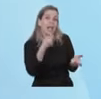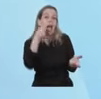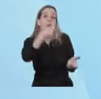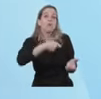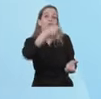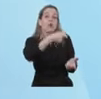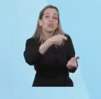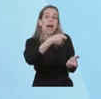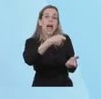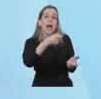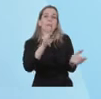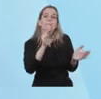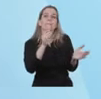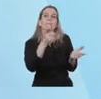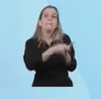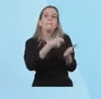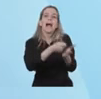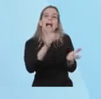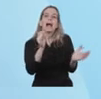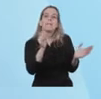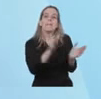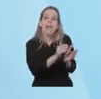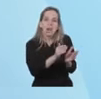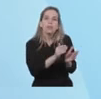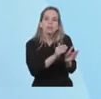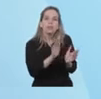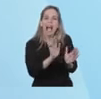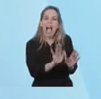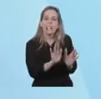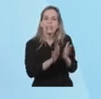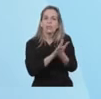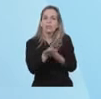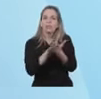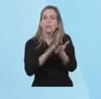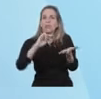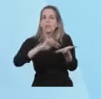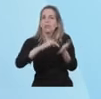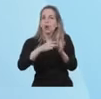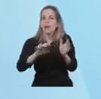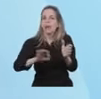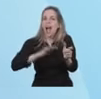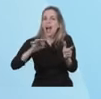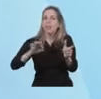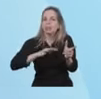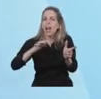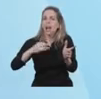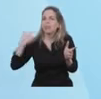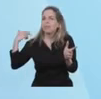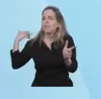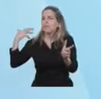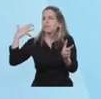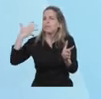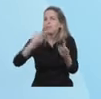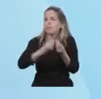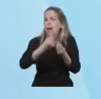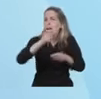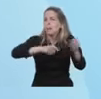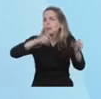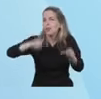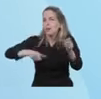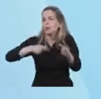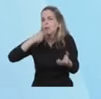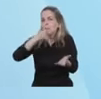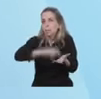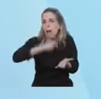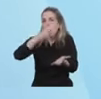Resolvimos así un problema de muchos años para muchos y muchas argentinas.